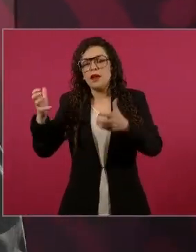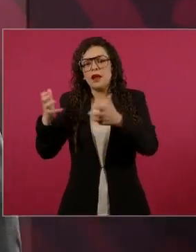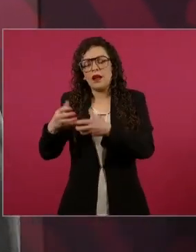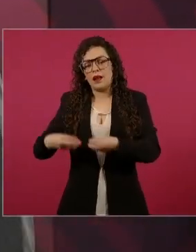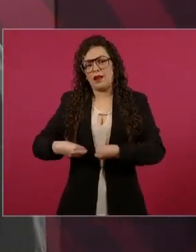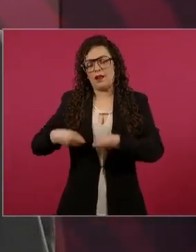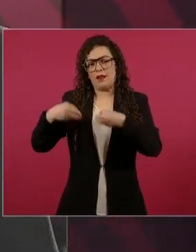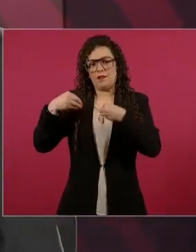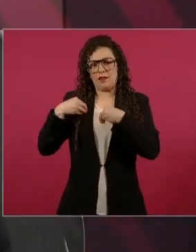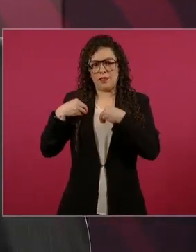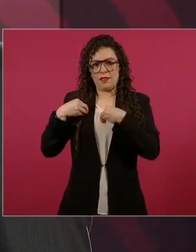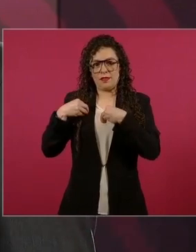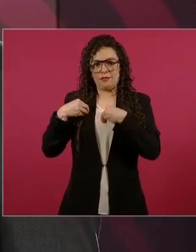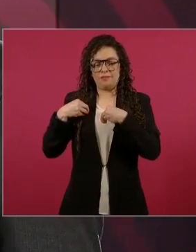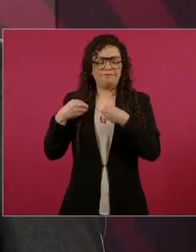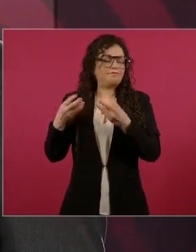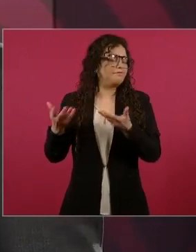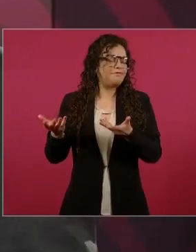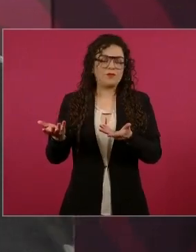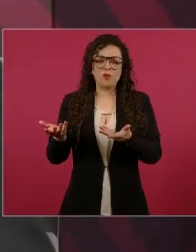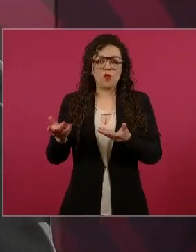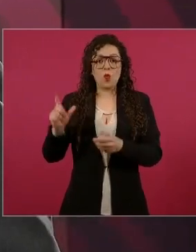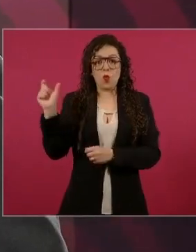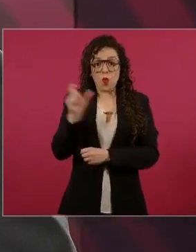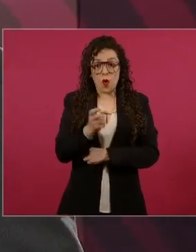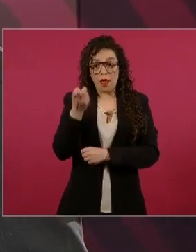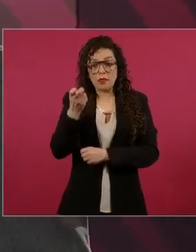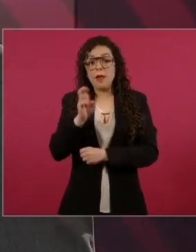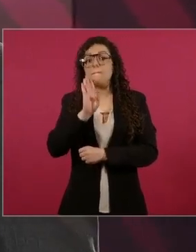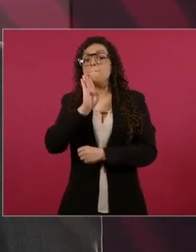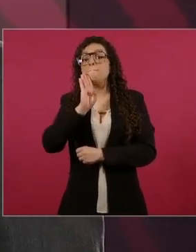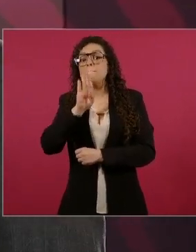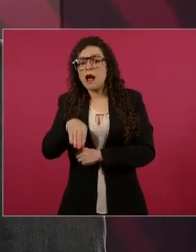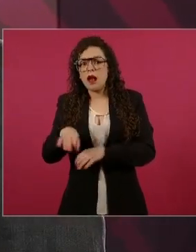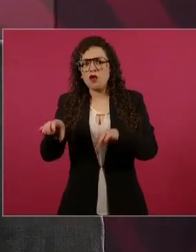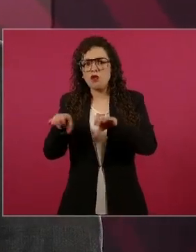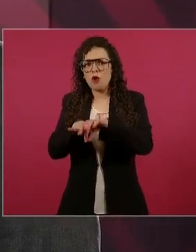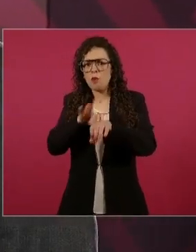el mal se enfrenta haciendo el bien.